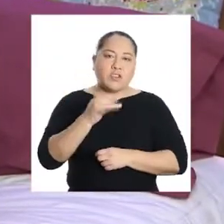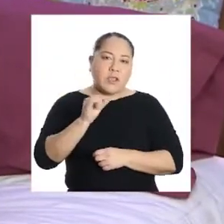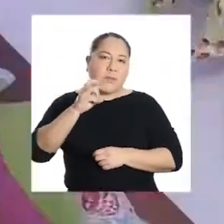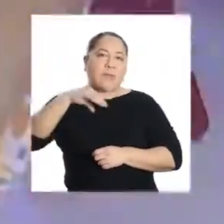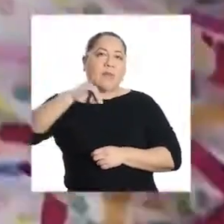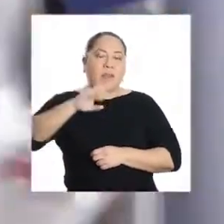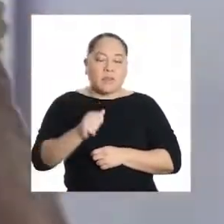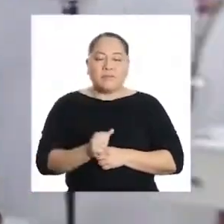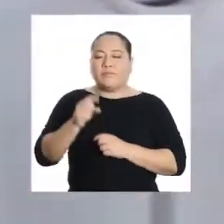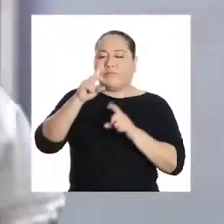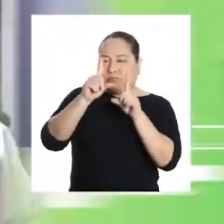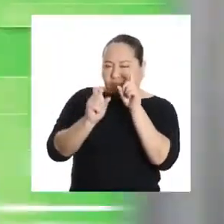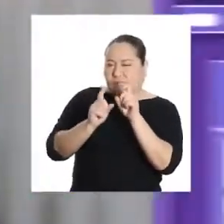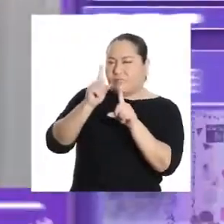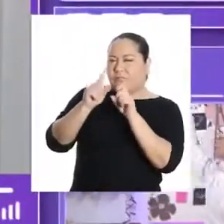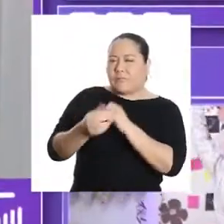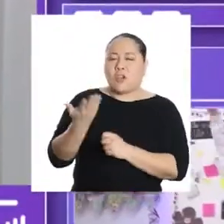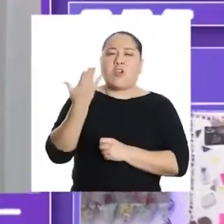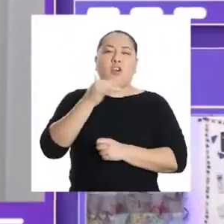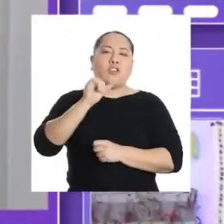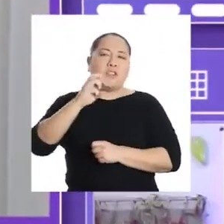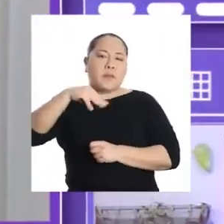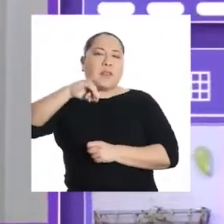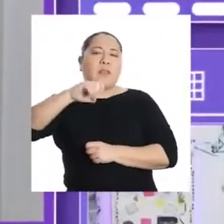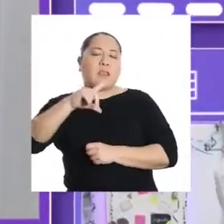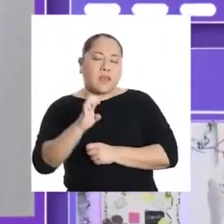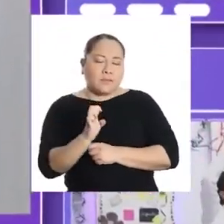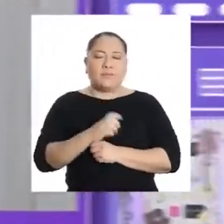Investigar, preguntar,